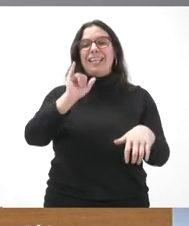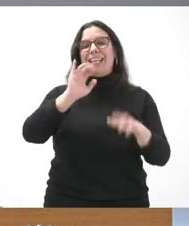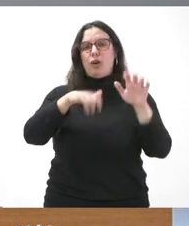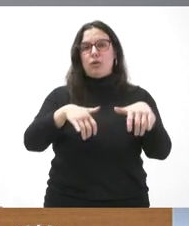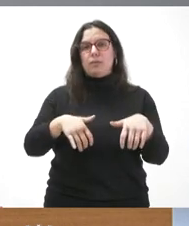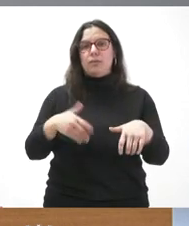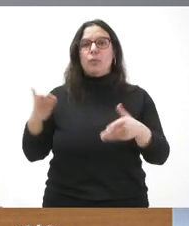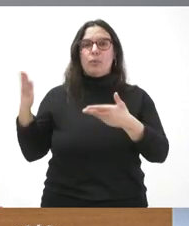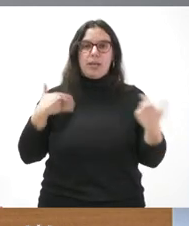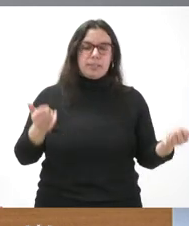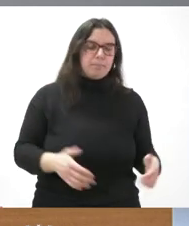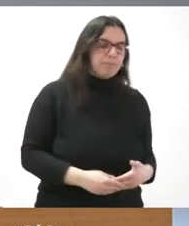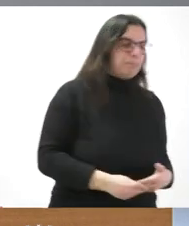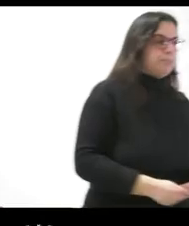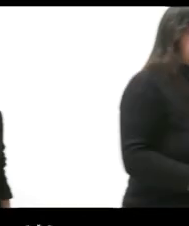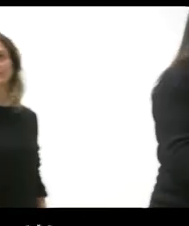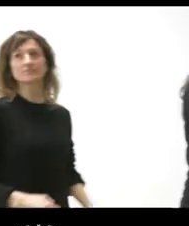León. Adelante, cuando quieras, Carlos.